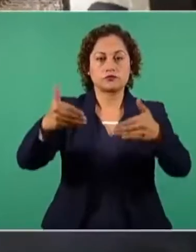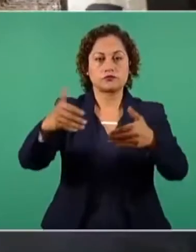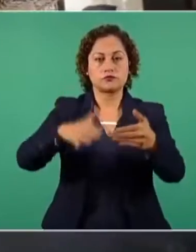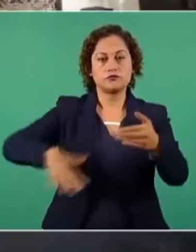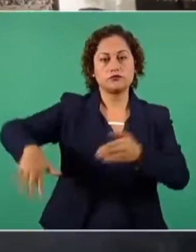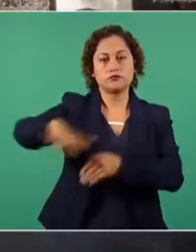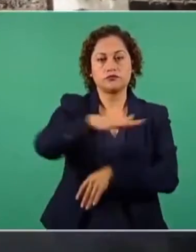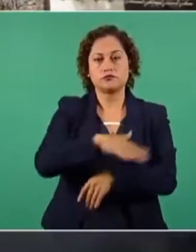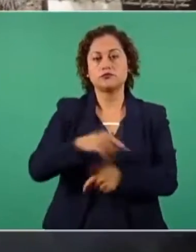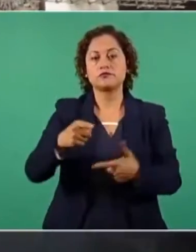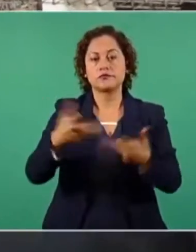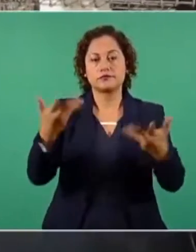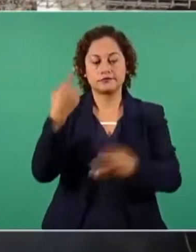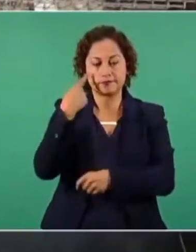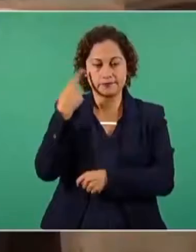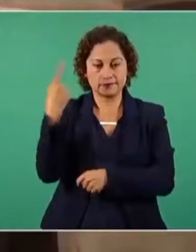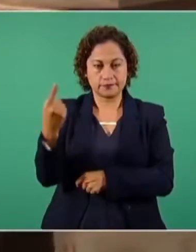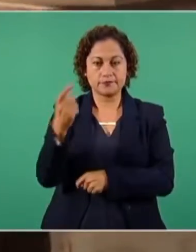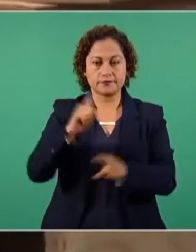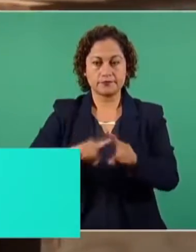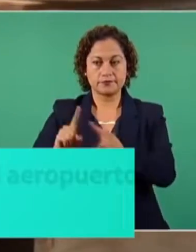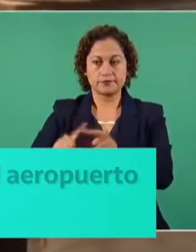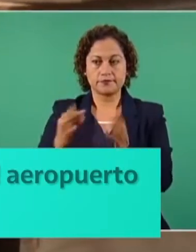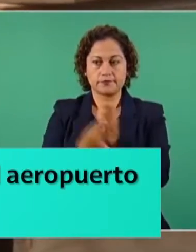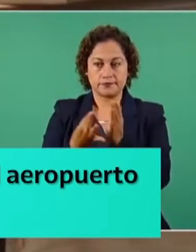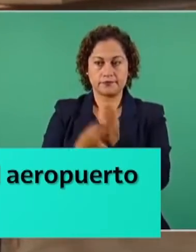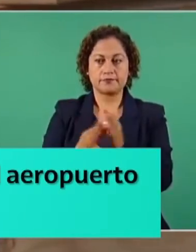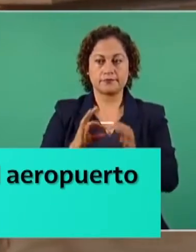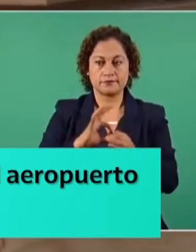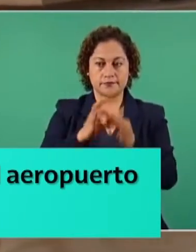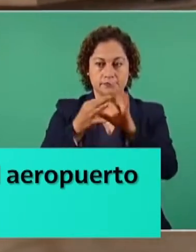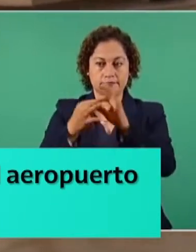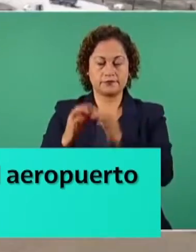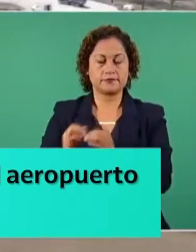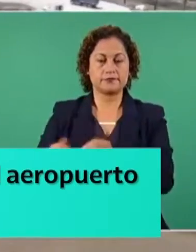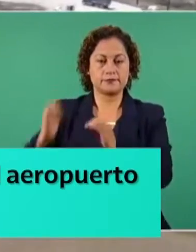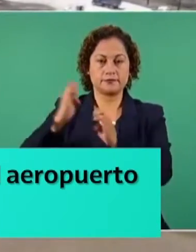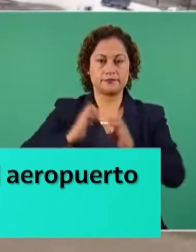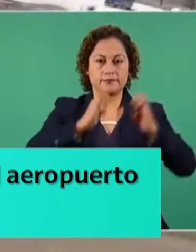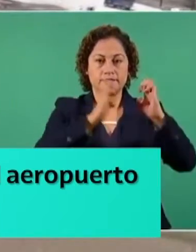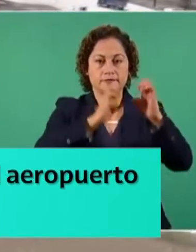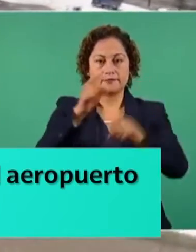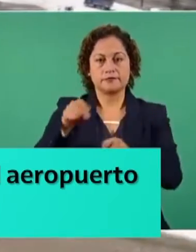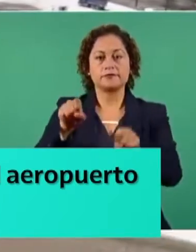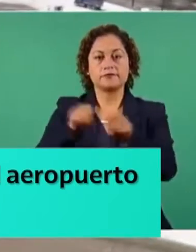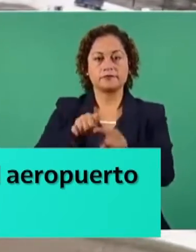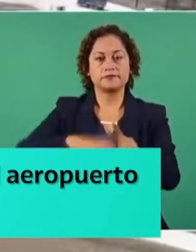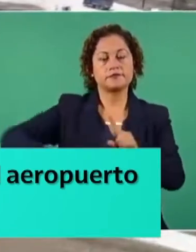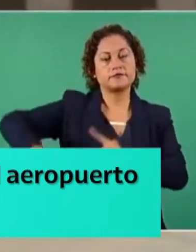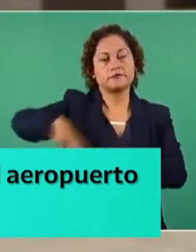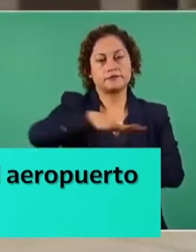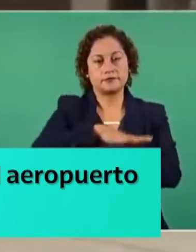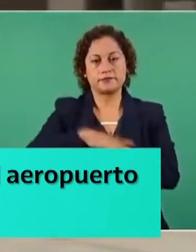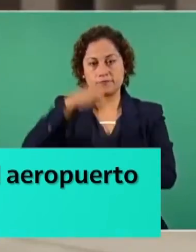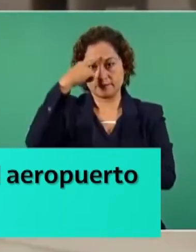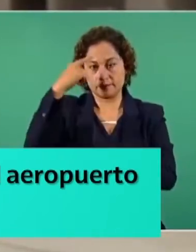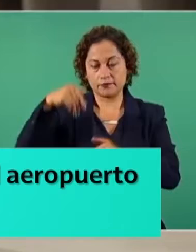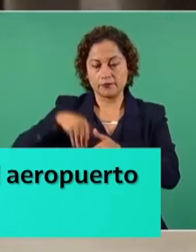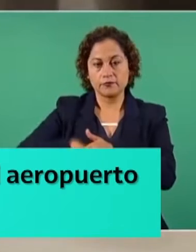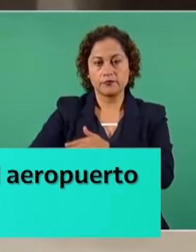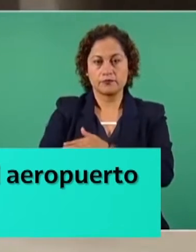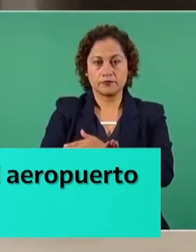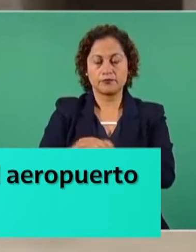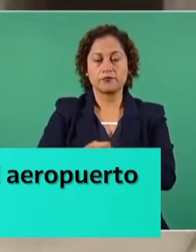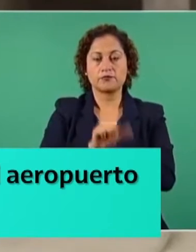No se obliga a ninguna aerolínea a volar desde el aeropuerto Felipe Ángeles en Santa Lucía. Es mentira lo que dicen en